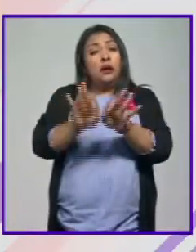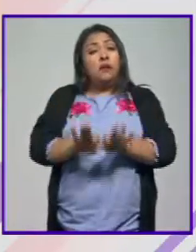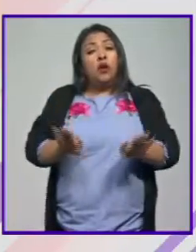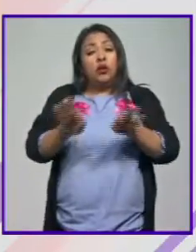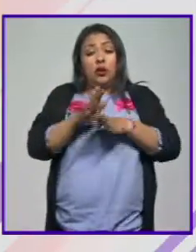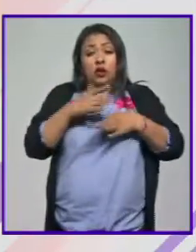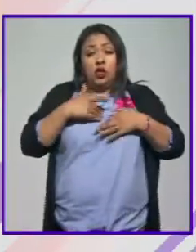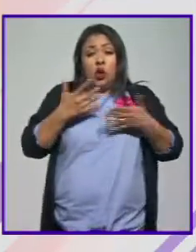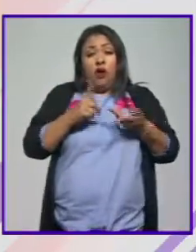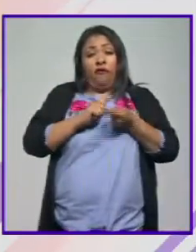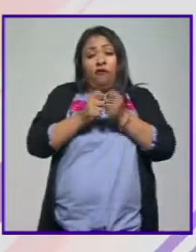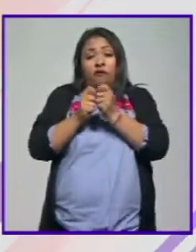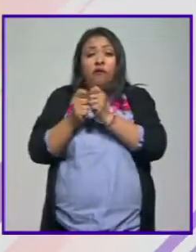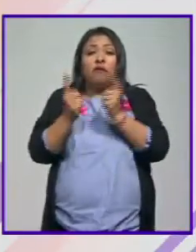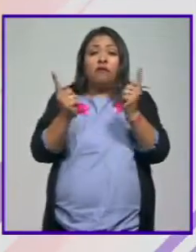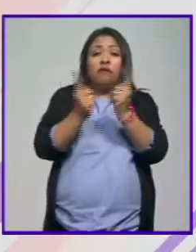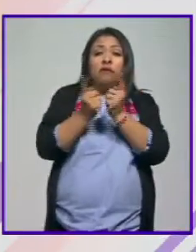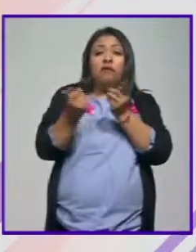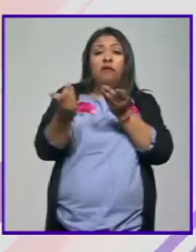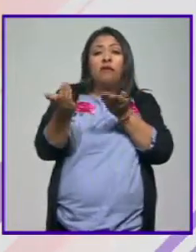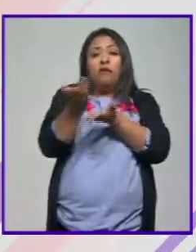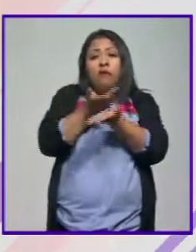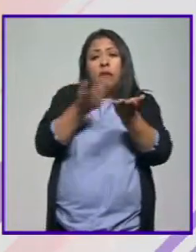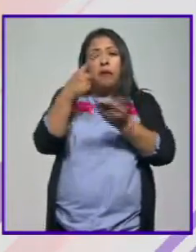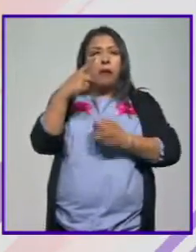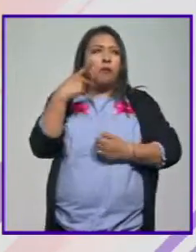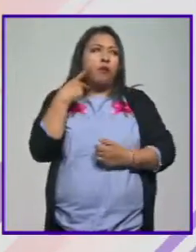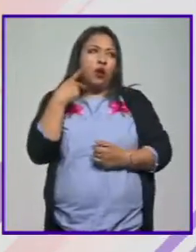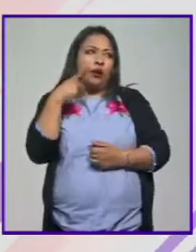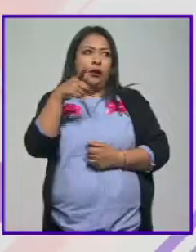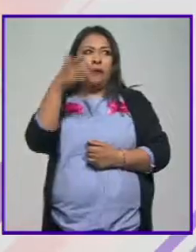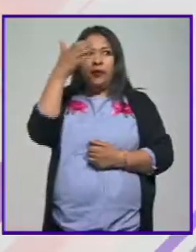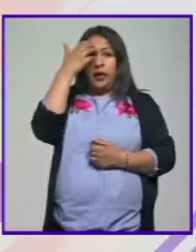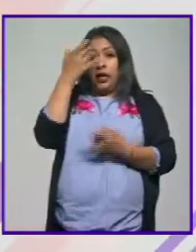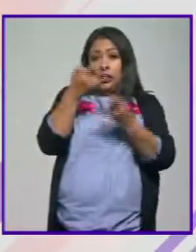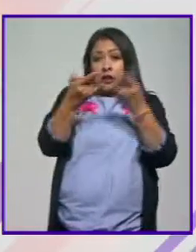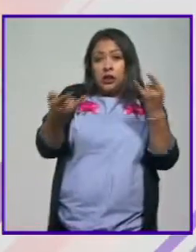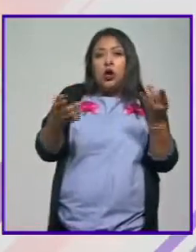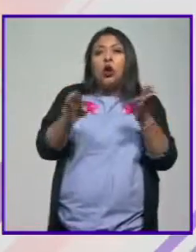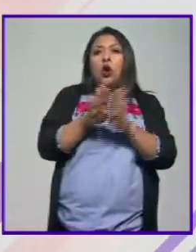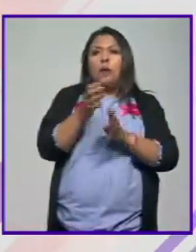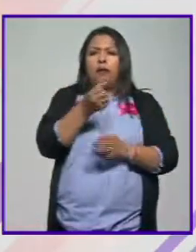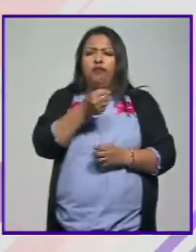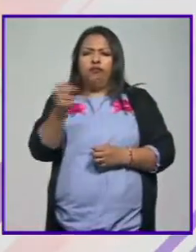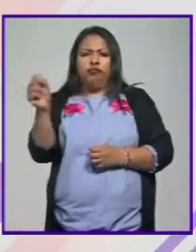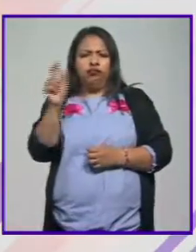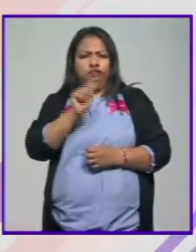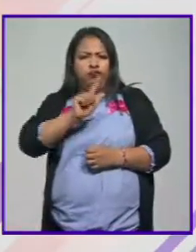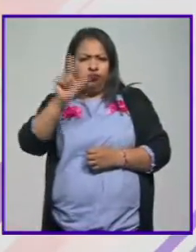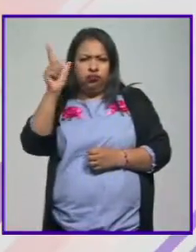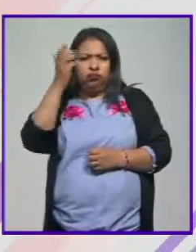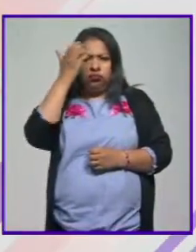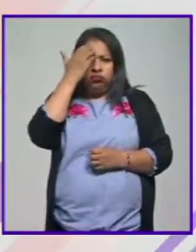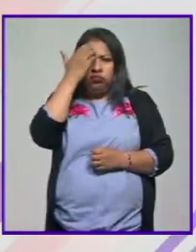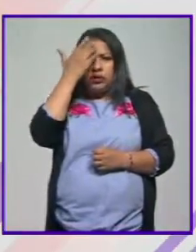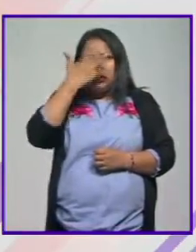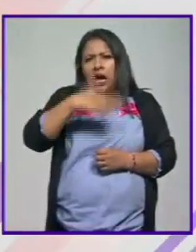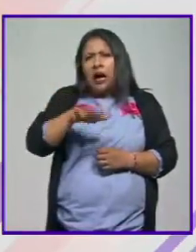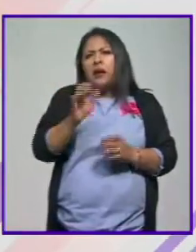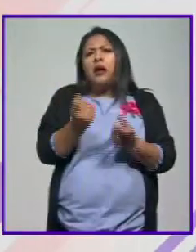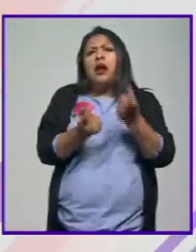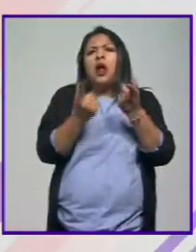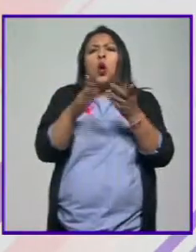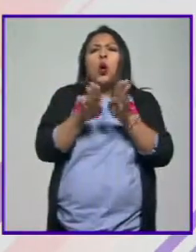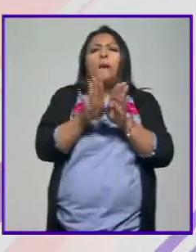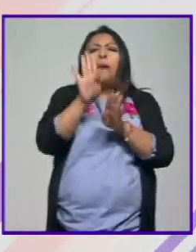como traductora y negociadora política. Conocer su historia a través de expertos, a través de algunas